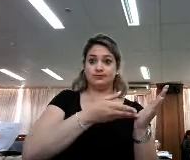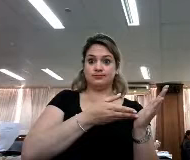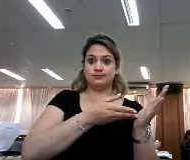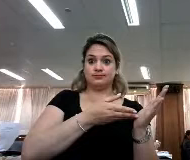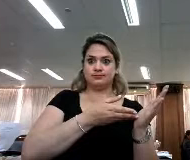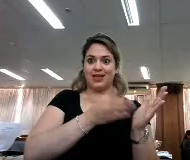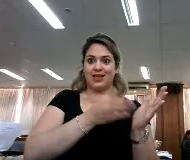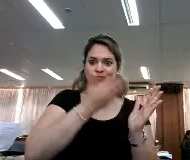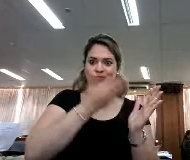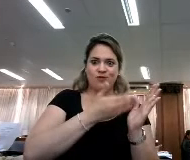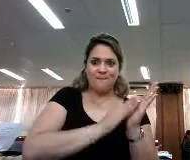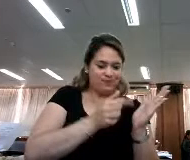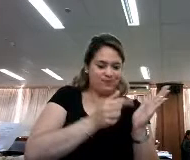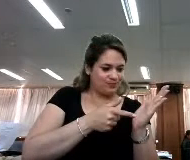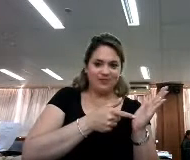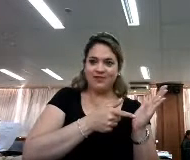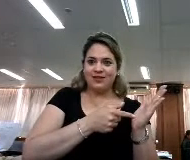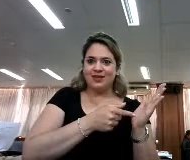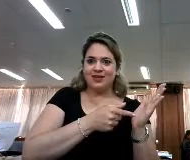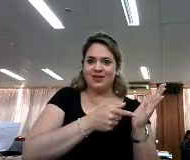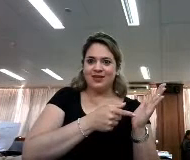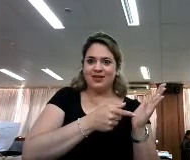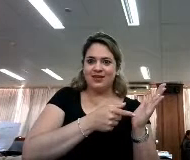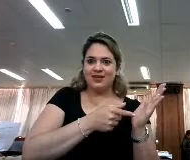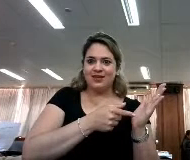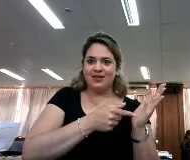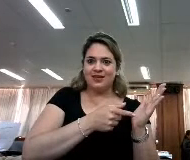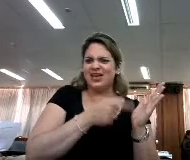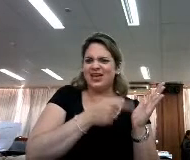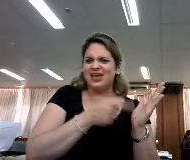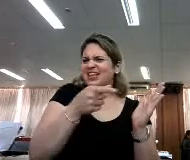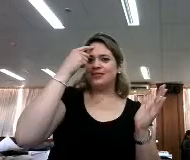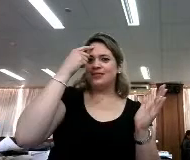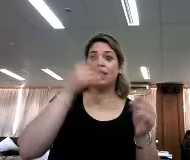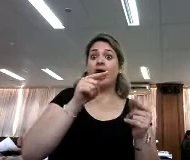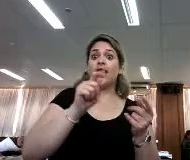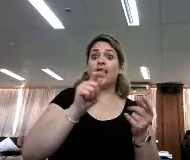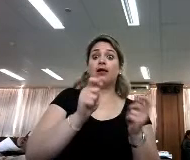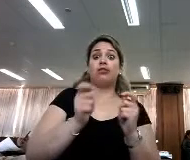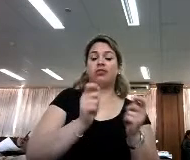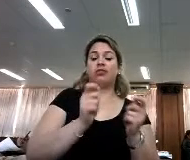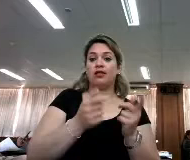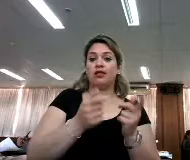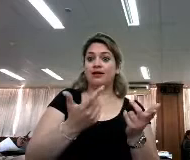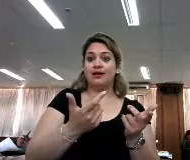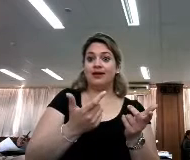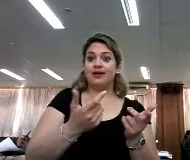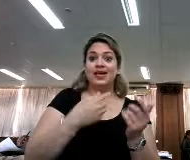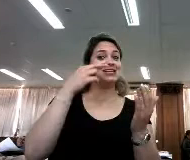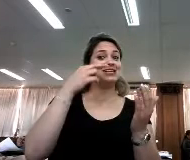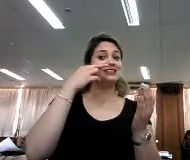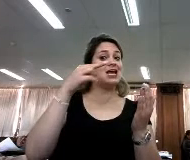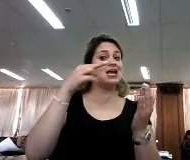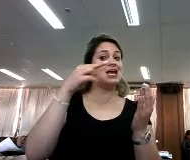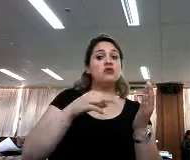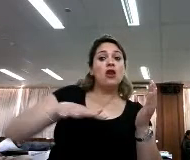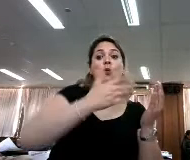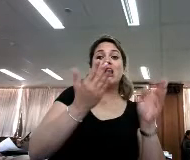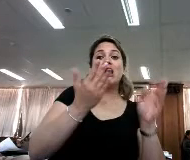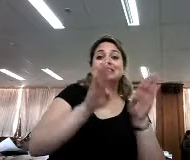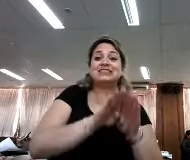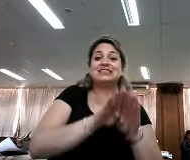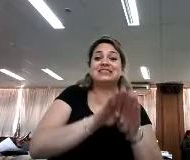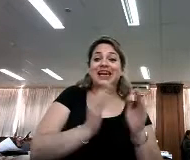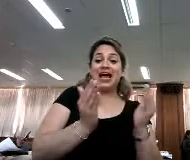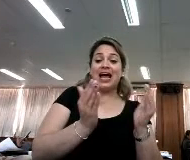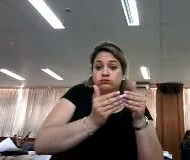que hay un principio darwinista, nuestra mente aquí está enseñada ahora mismo, está enseñada a leer en un espacio cerrado y en ese espacio